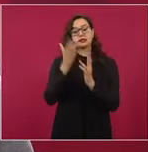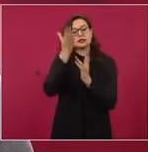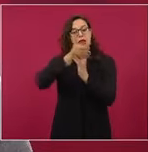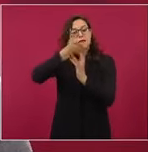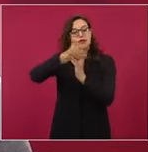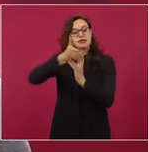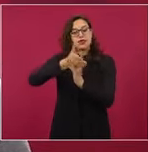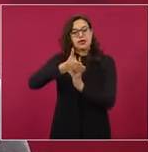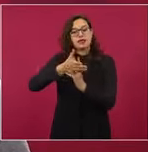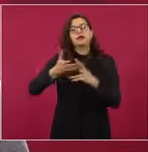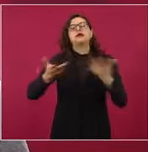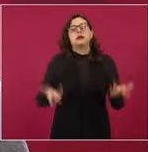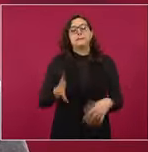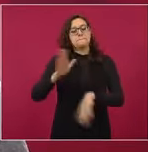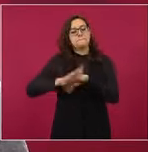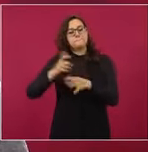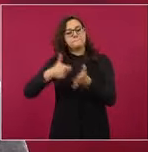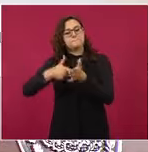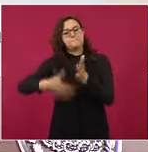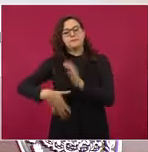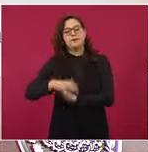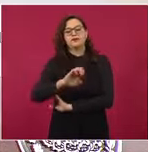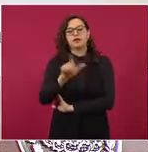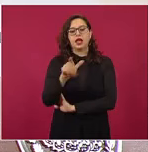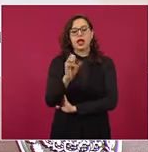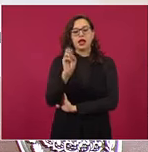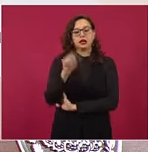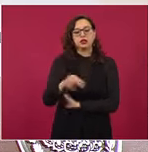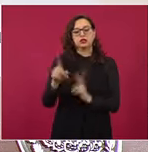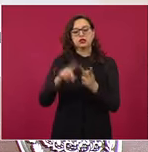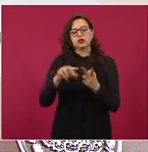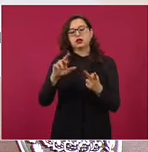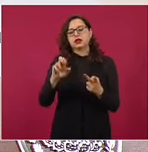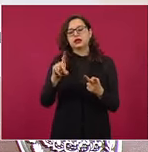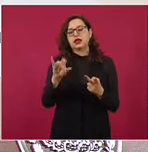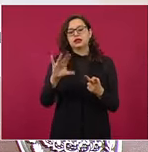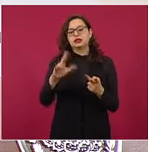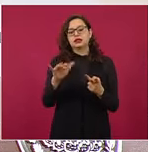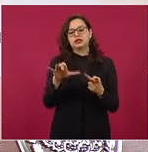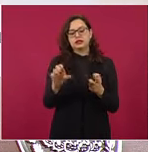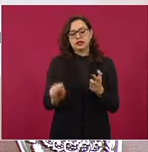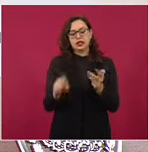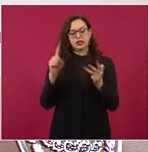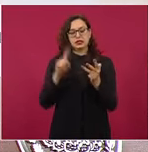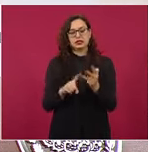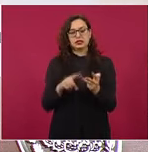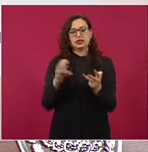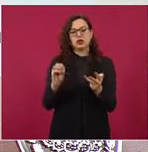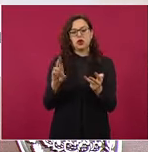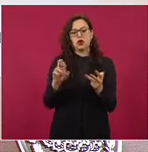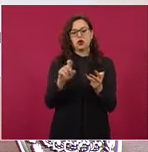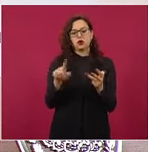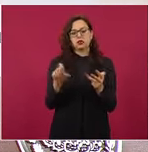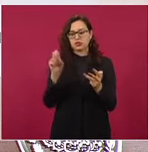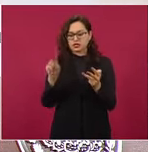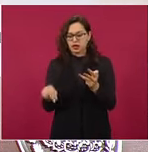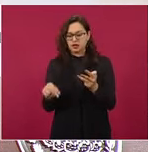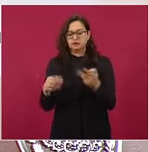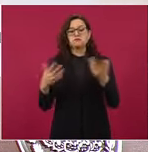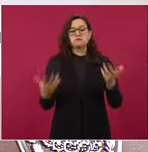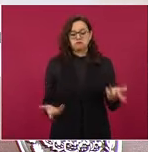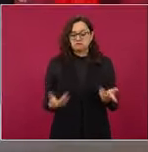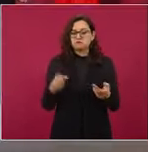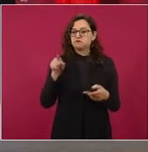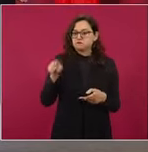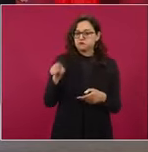tabla. Y las más económicas, ExxonMobil, Rendichicas y Orsana. Exxon le ha venido ayudando mucho a